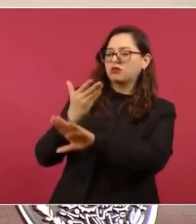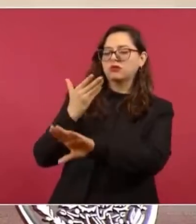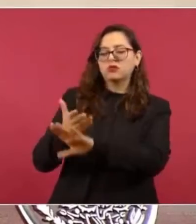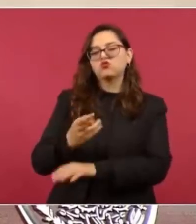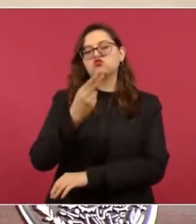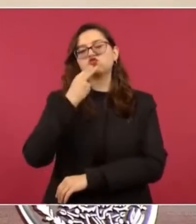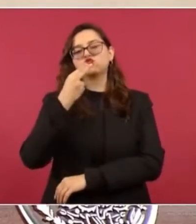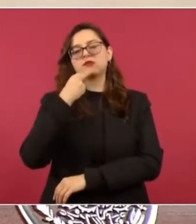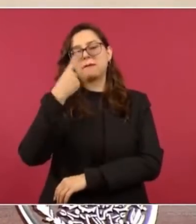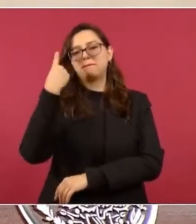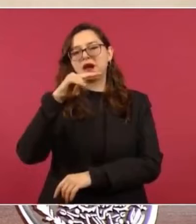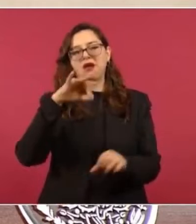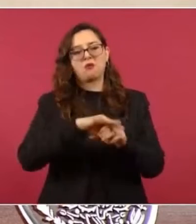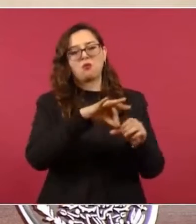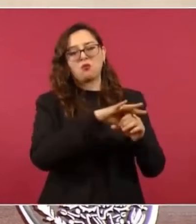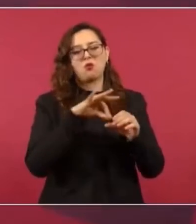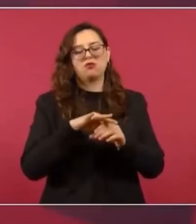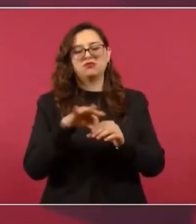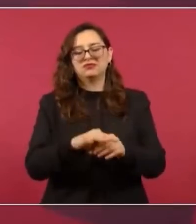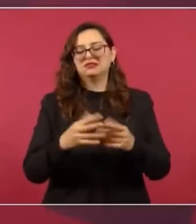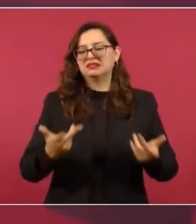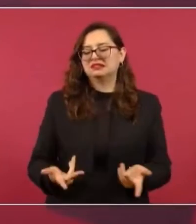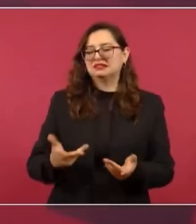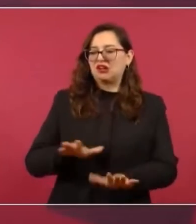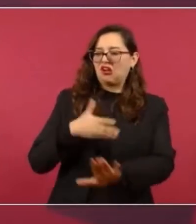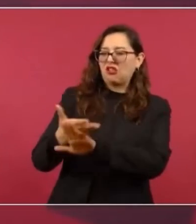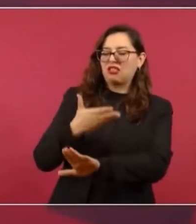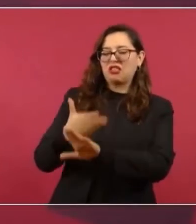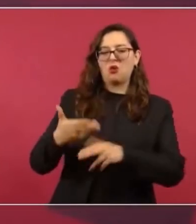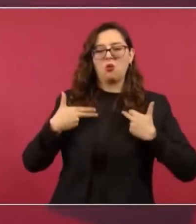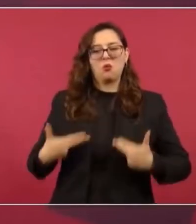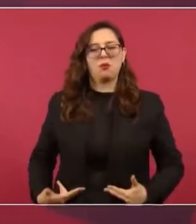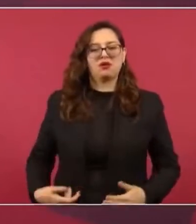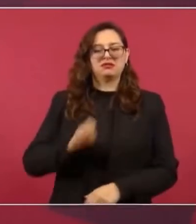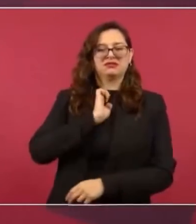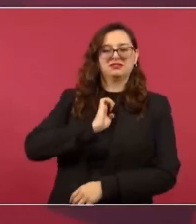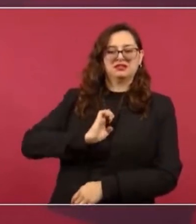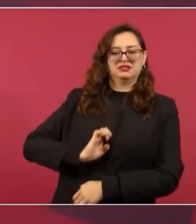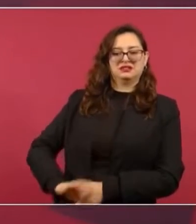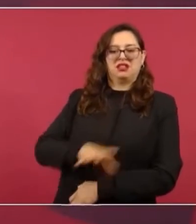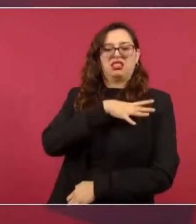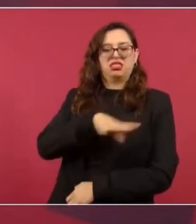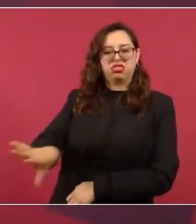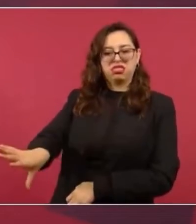xenofobia, porque hay sectores